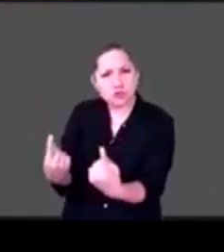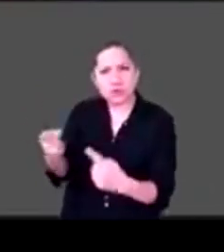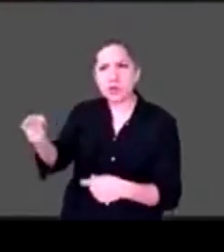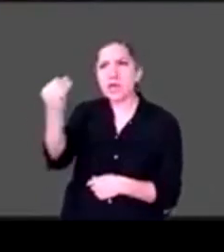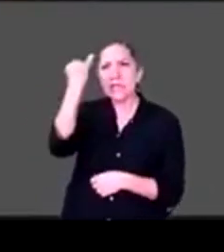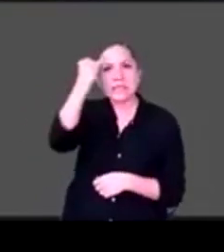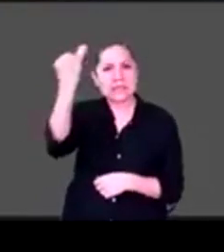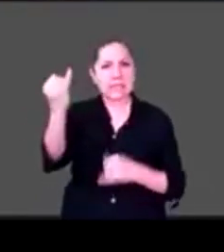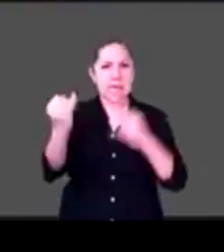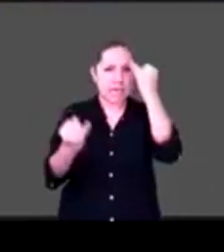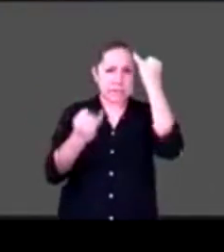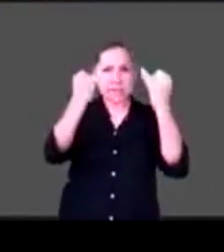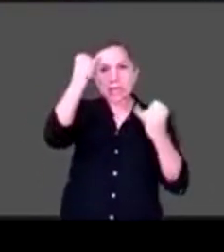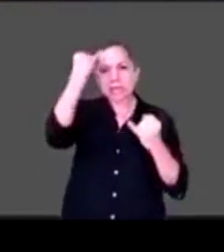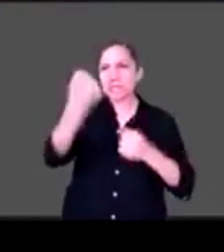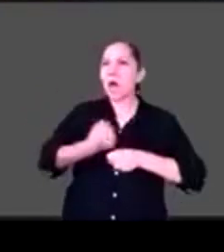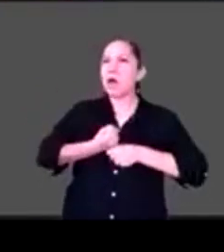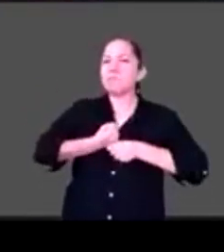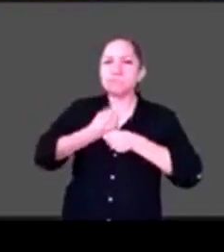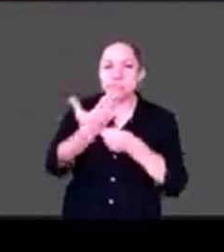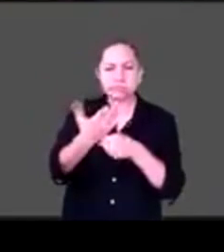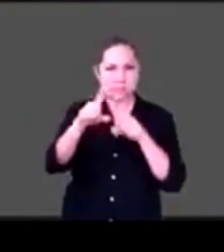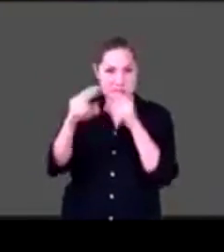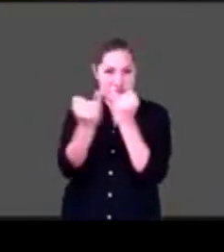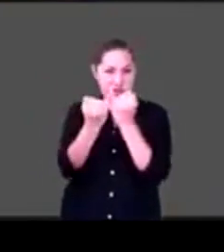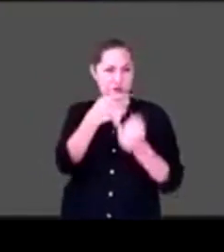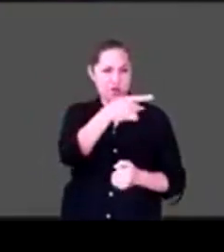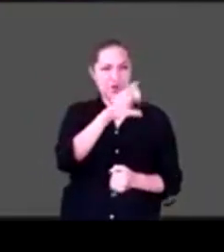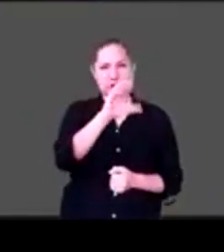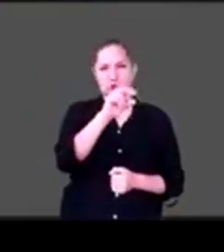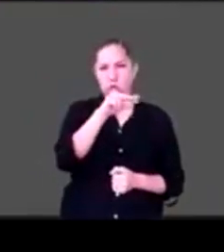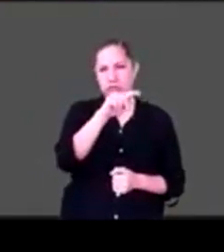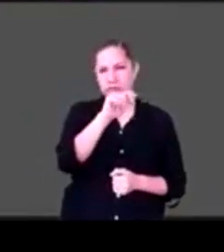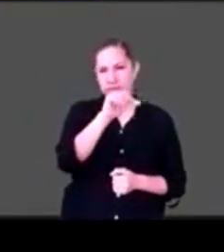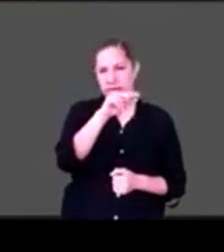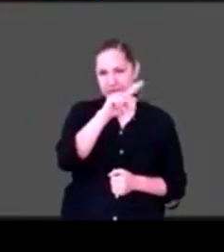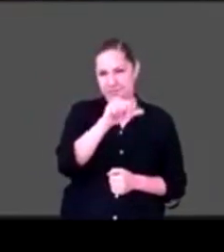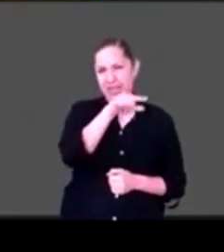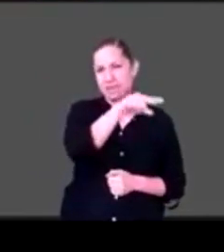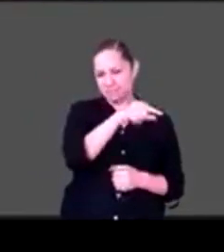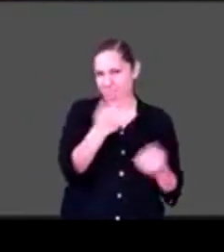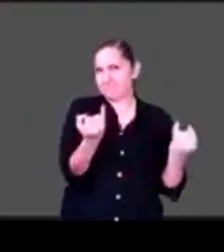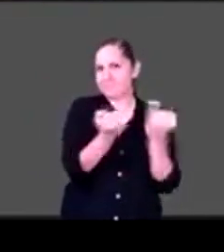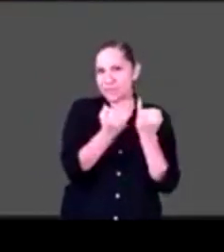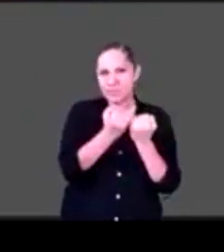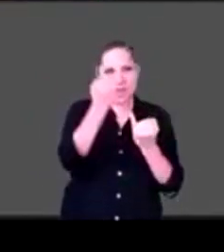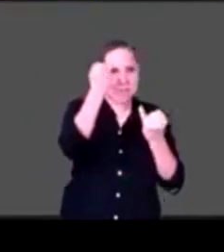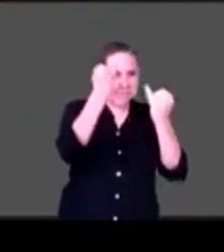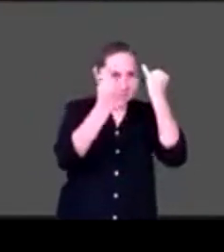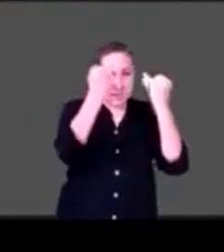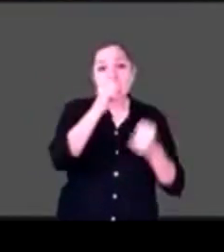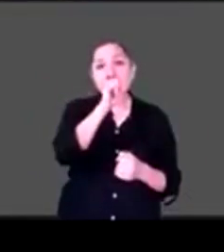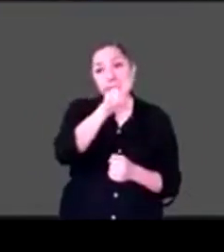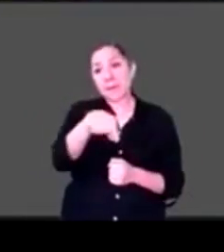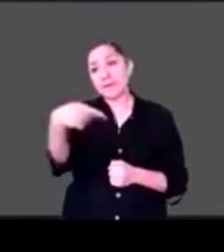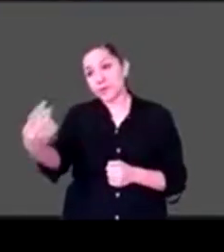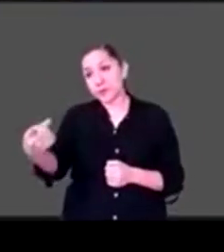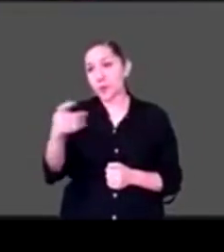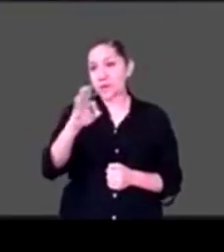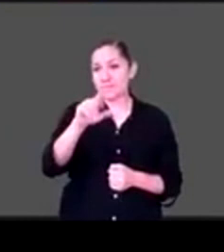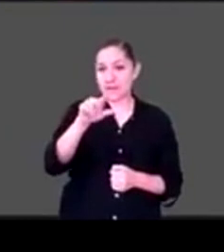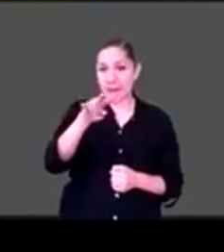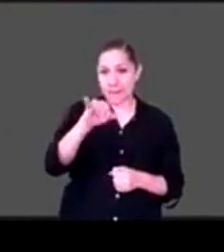una voz no chiquitita pero absolutamente profunda también es la de Flavia Anao que la tenemos en línea y que está desesperada por